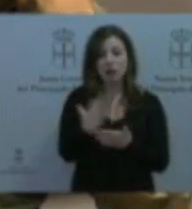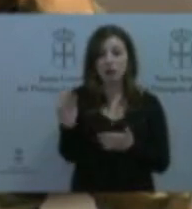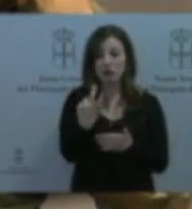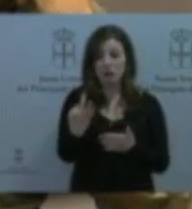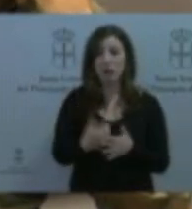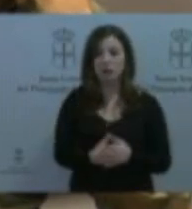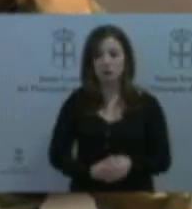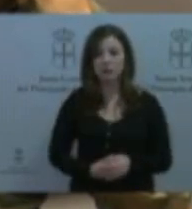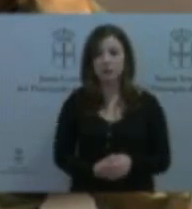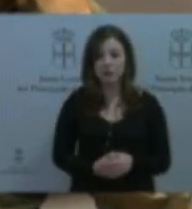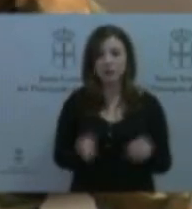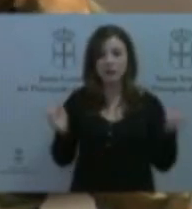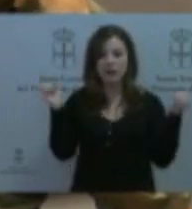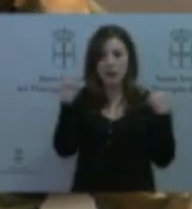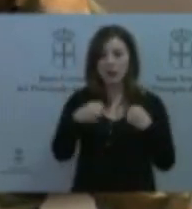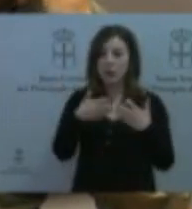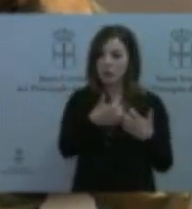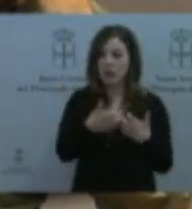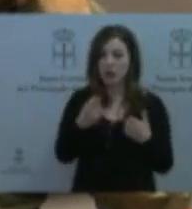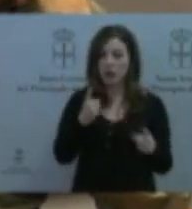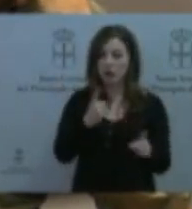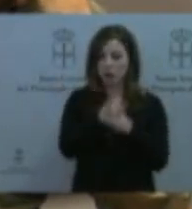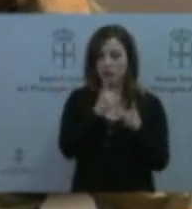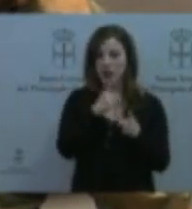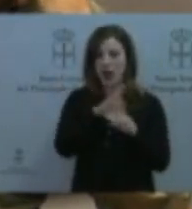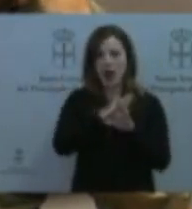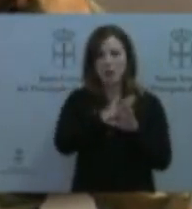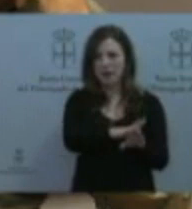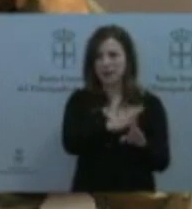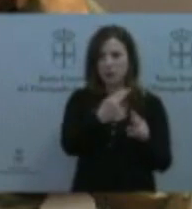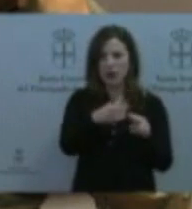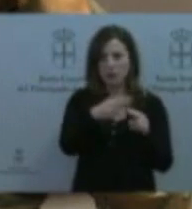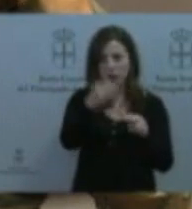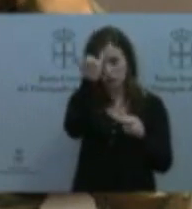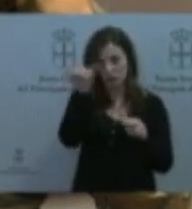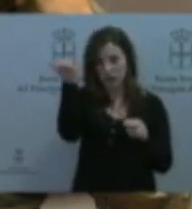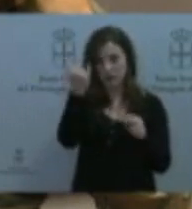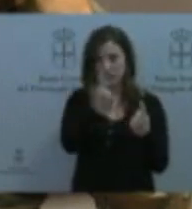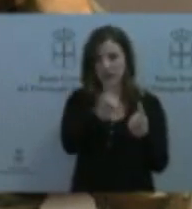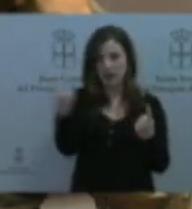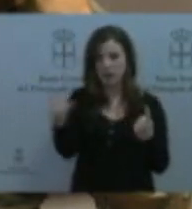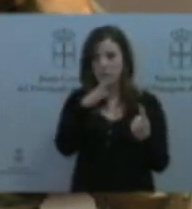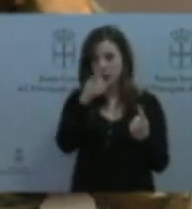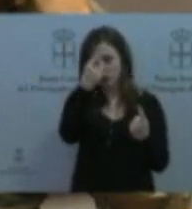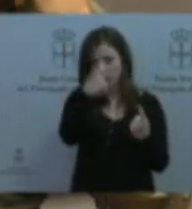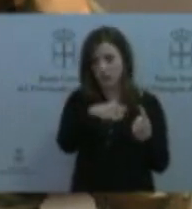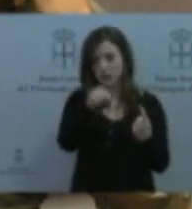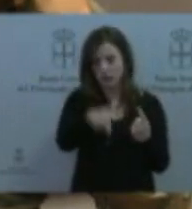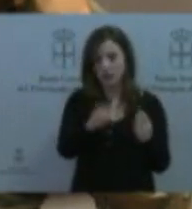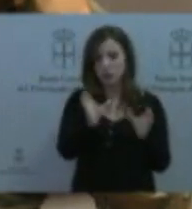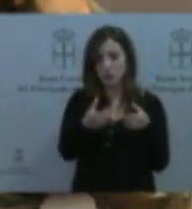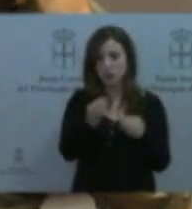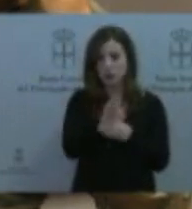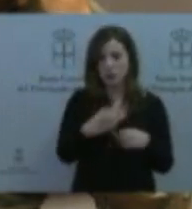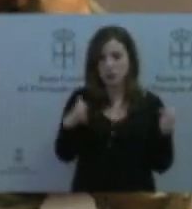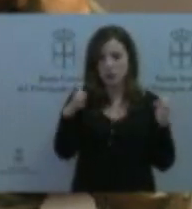contra ello, más allá de las ideologías de cada uno, porque me consta que a un lado y a otro de la Cámara generan reticencias las ideas de